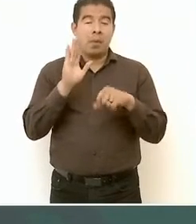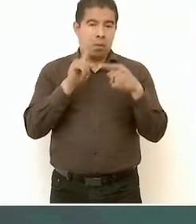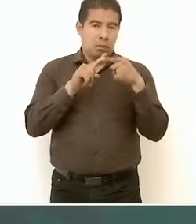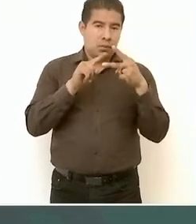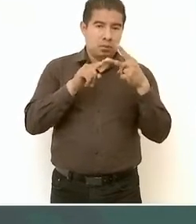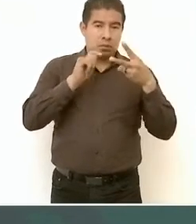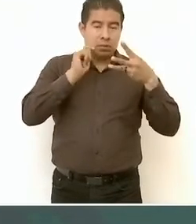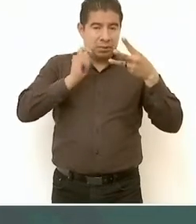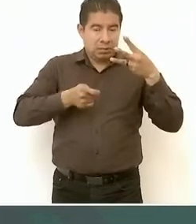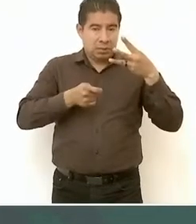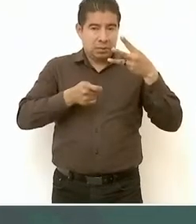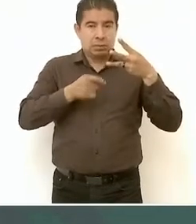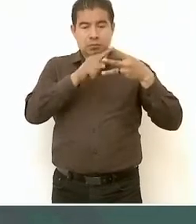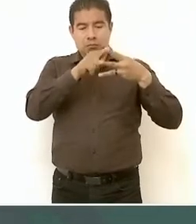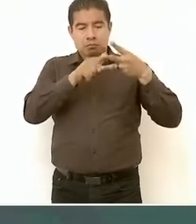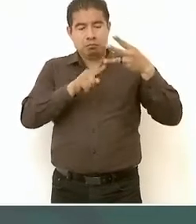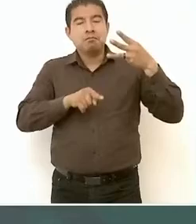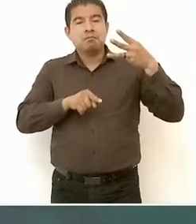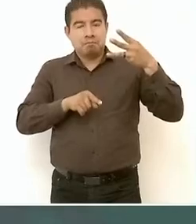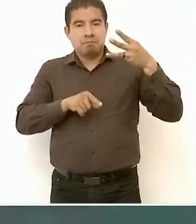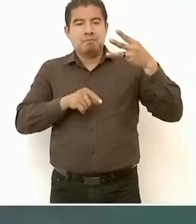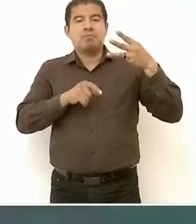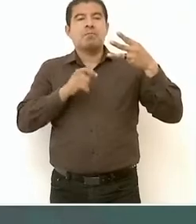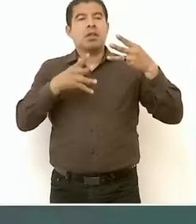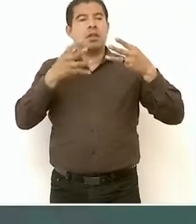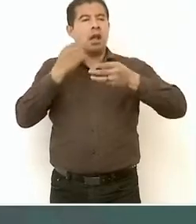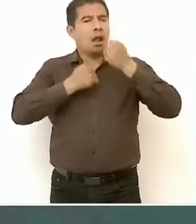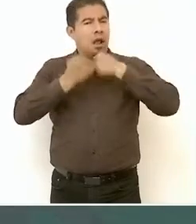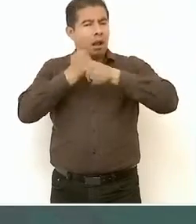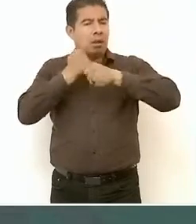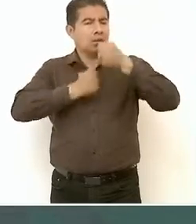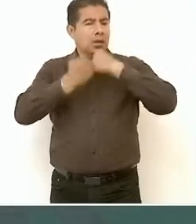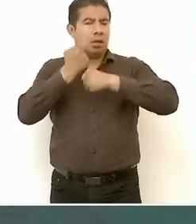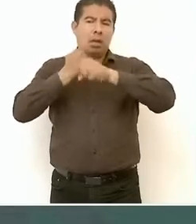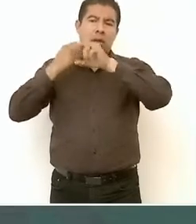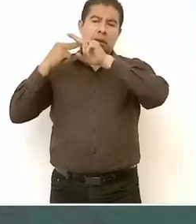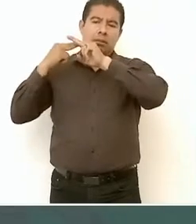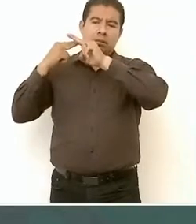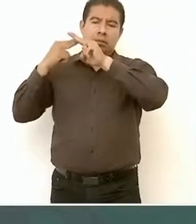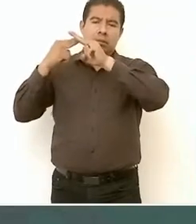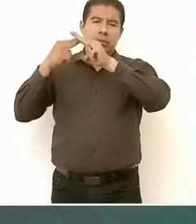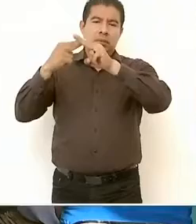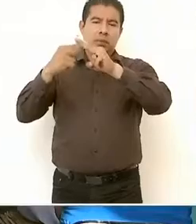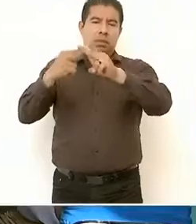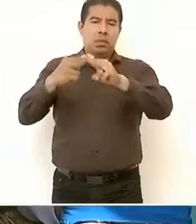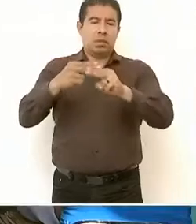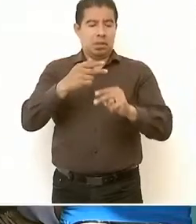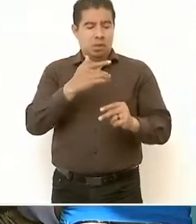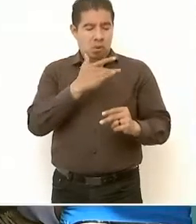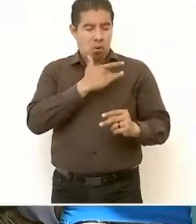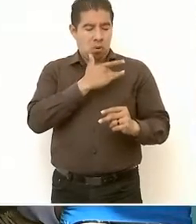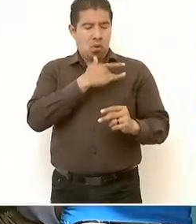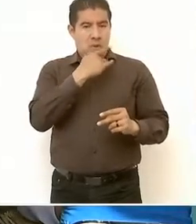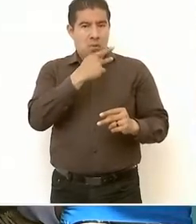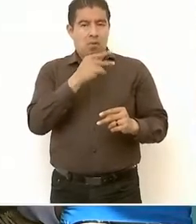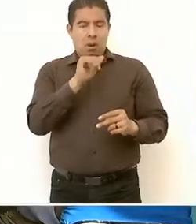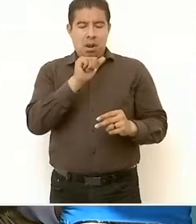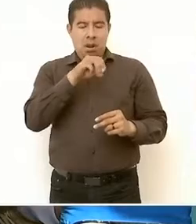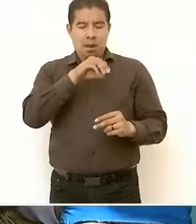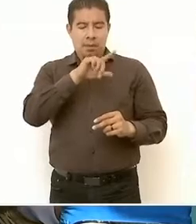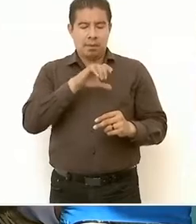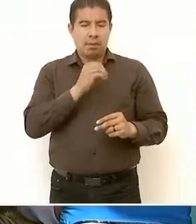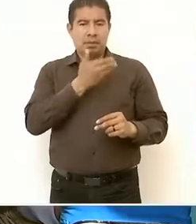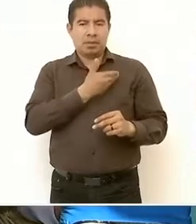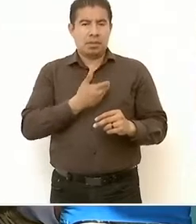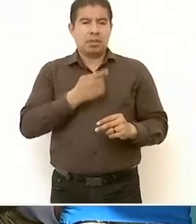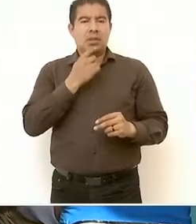ejemplo, que desde hace muchísimos años nacieron del corazón del presidente Andrés Manuel